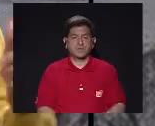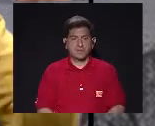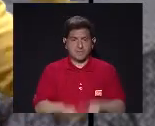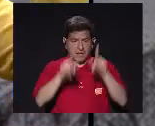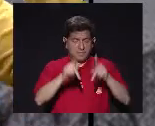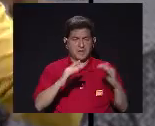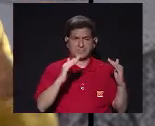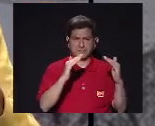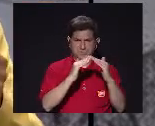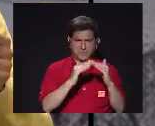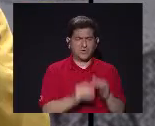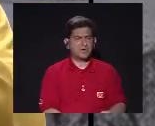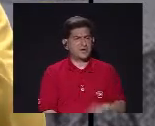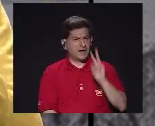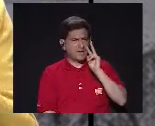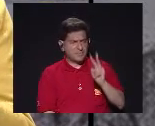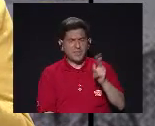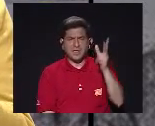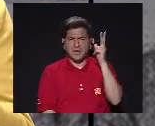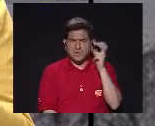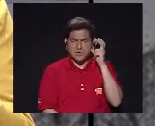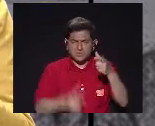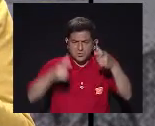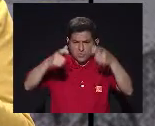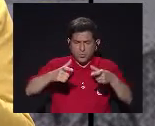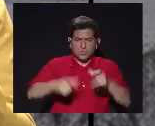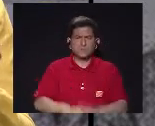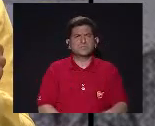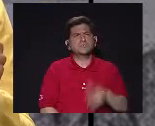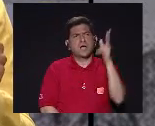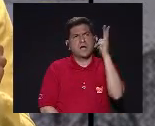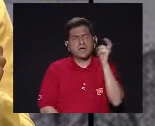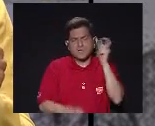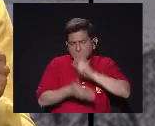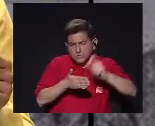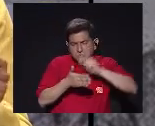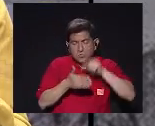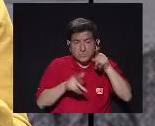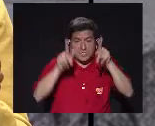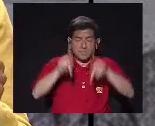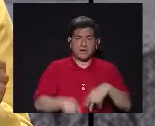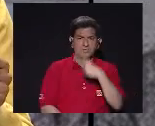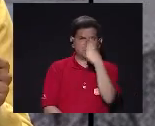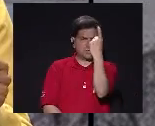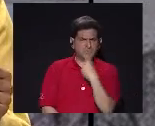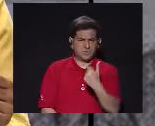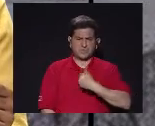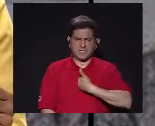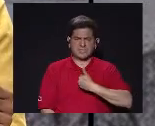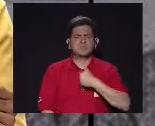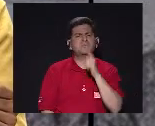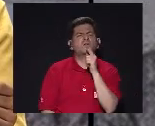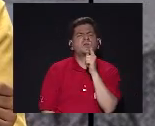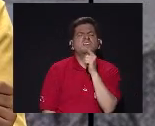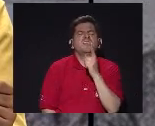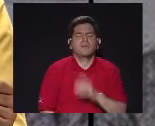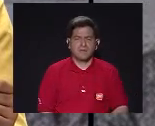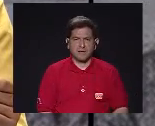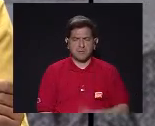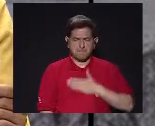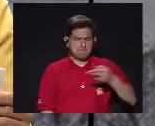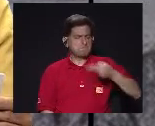Cuando ustedes Las personas que están en casa Viendo Escuchando el disco Van a abrir la letra Ellos ahí Se están preguntando Quiénes son